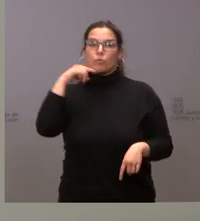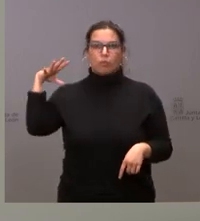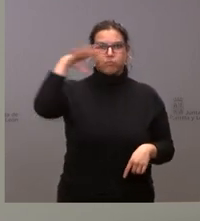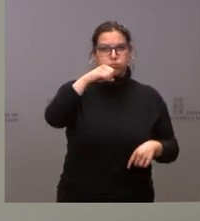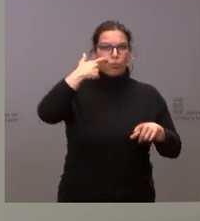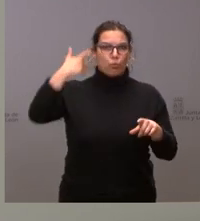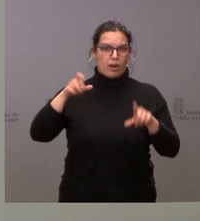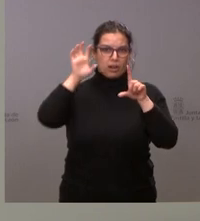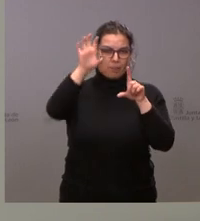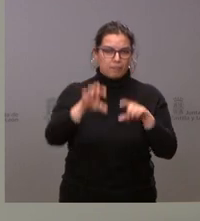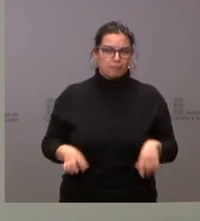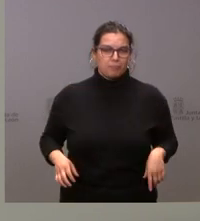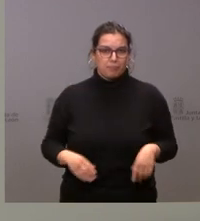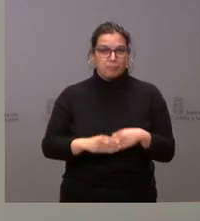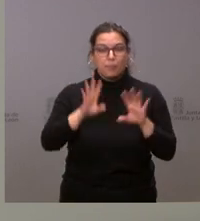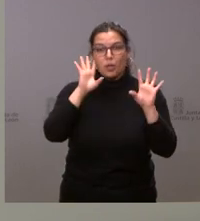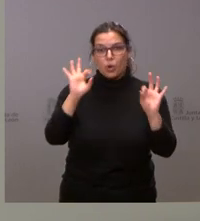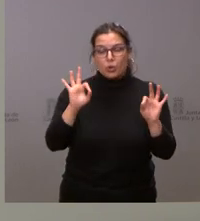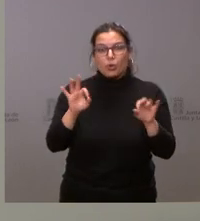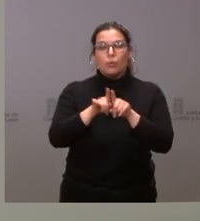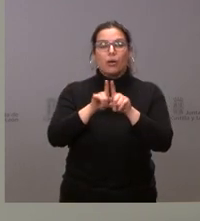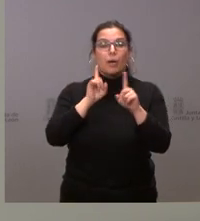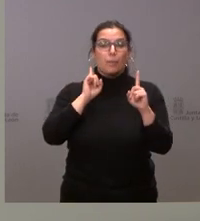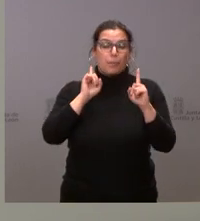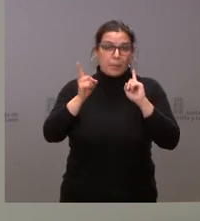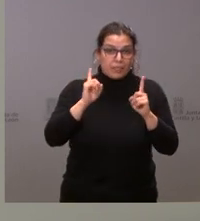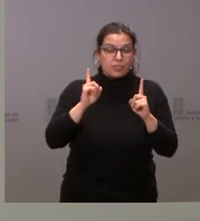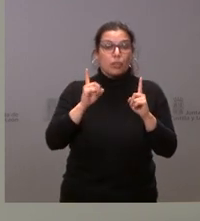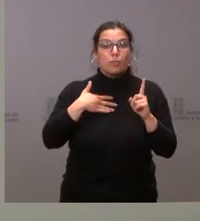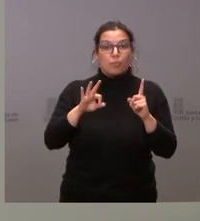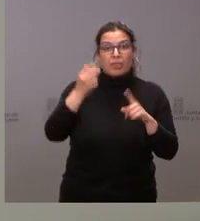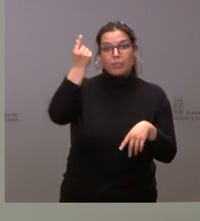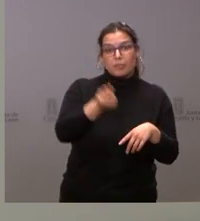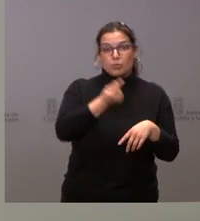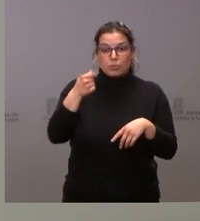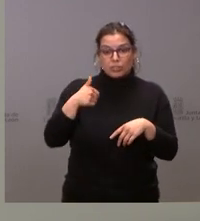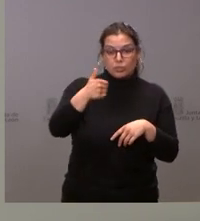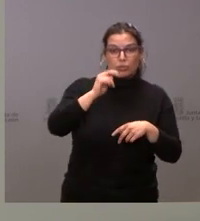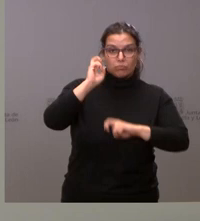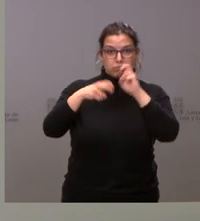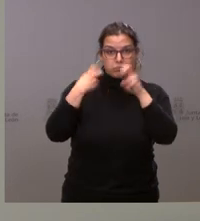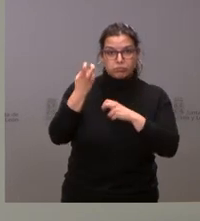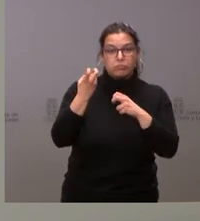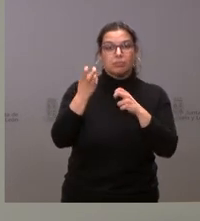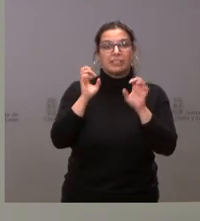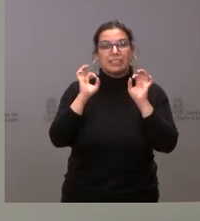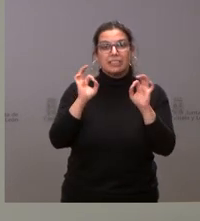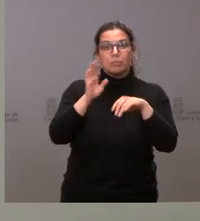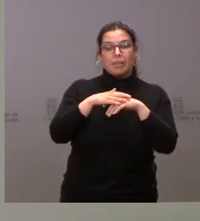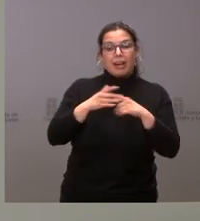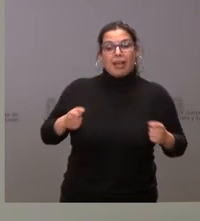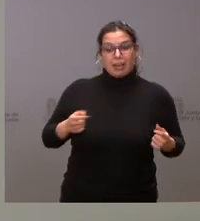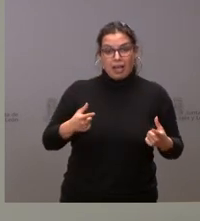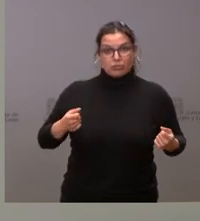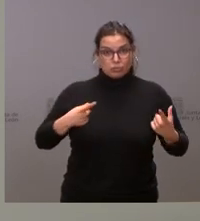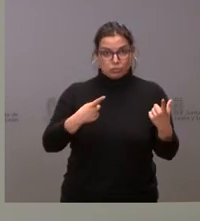en Ucrania. Lógicamente, en previsión de que pudiera haber modificaciones presupuestarias destinadas a abordar los gastos